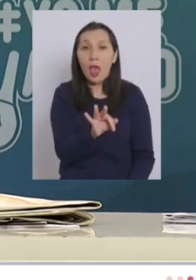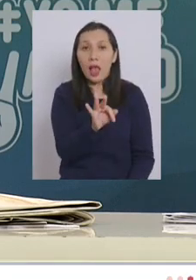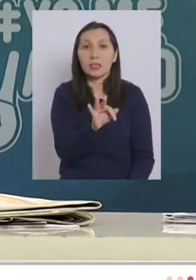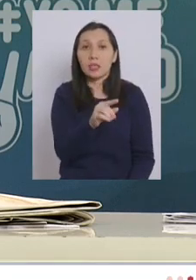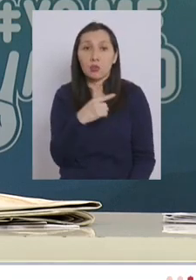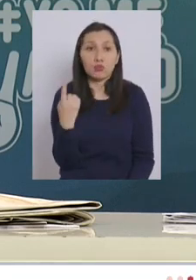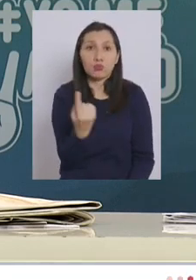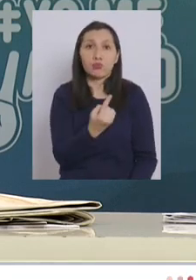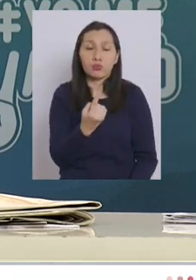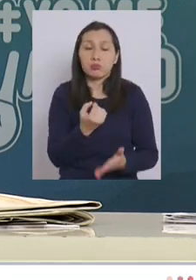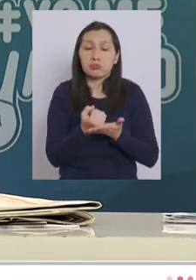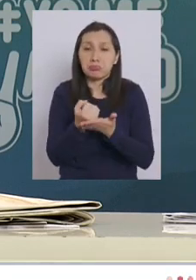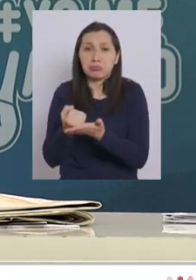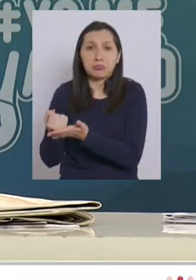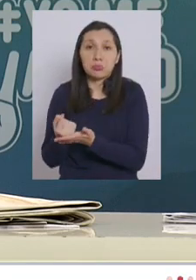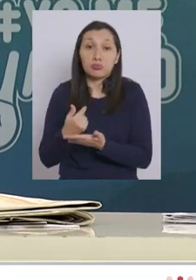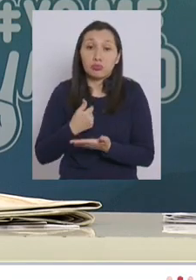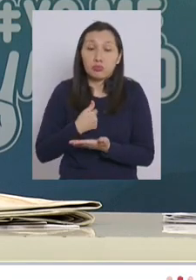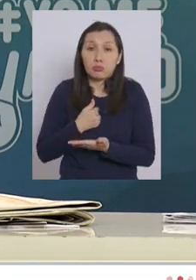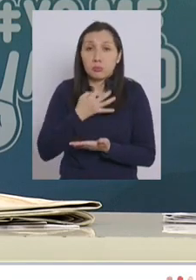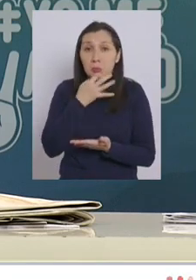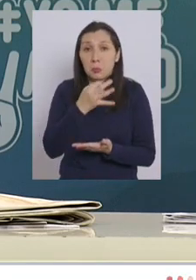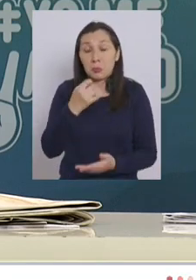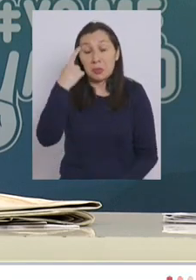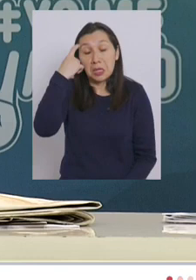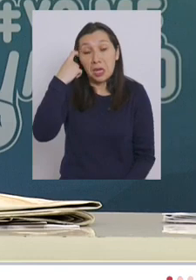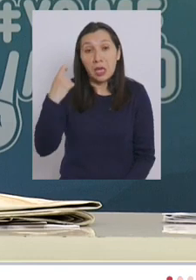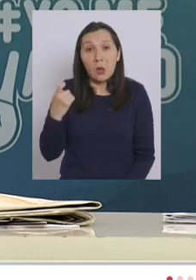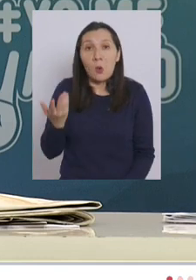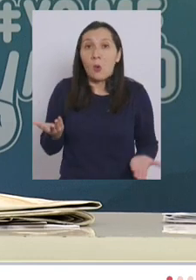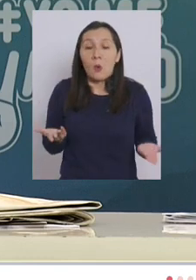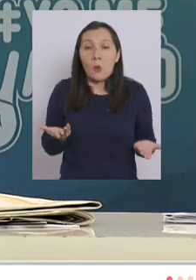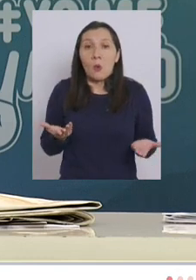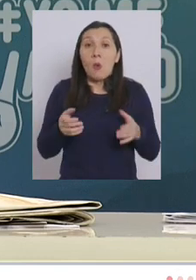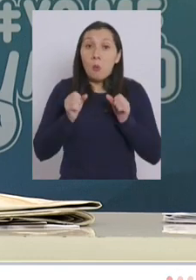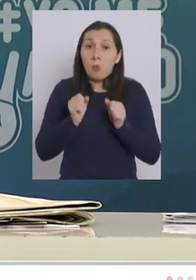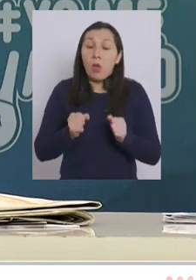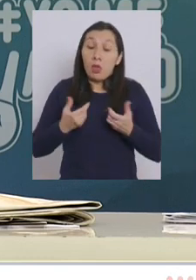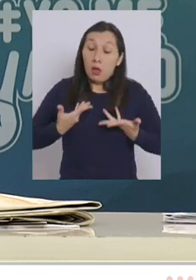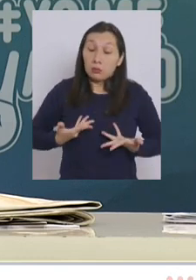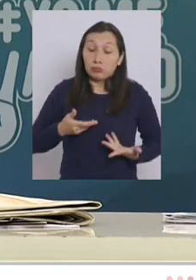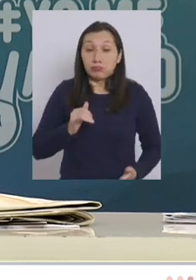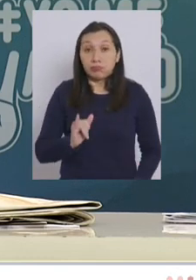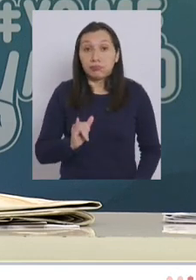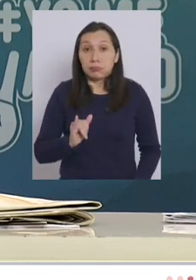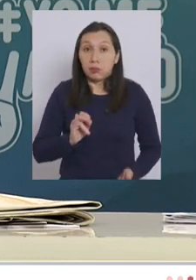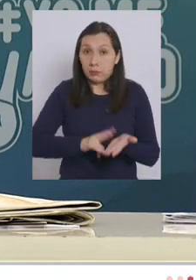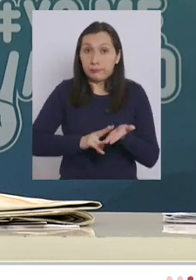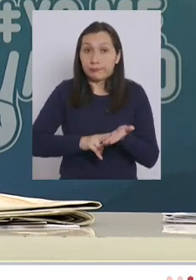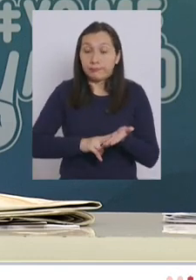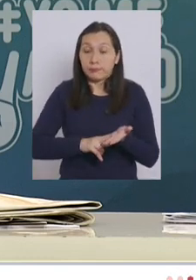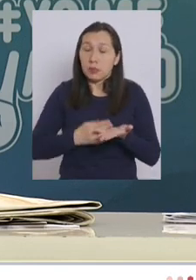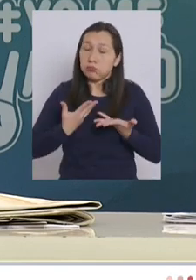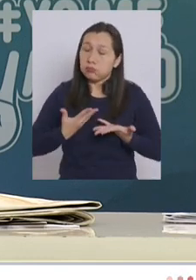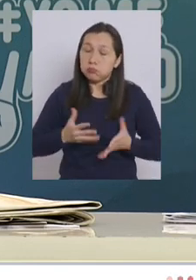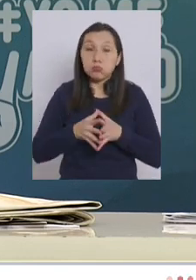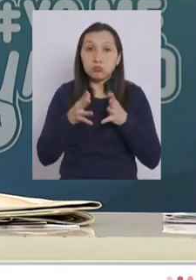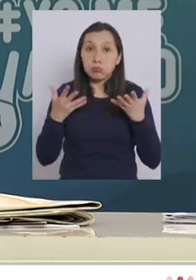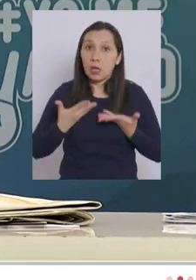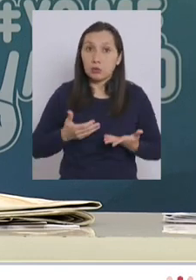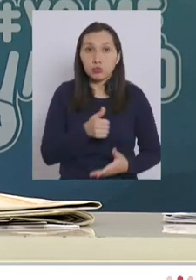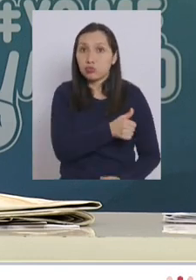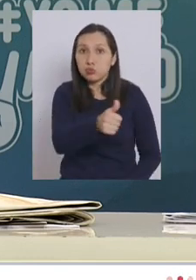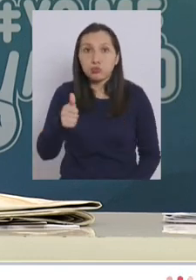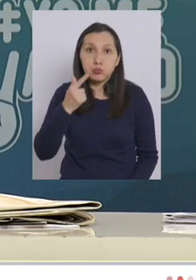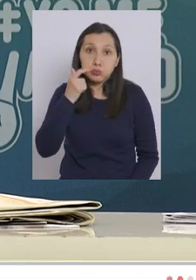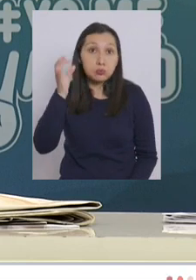por lo tanto yo creo que podemos estar cansados indudablemente estamos muy cansados todas